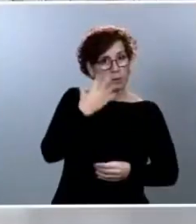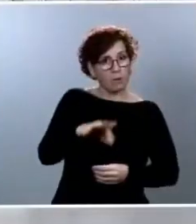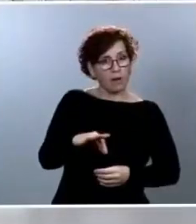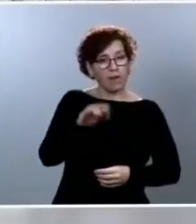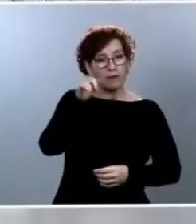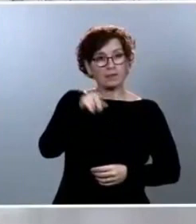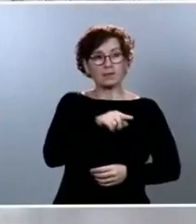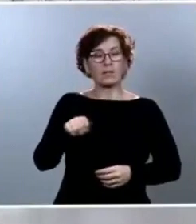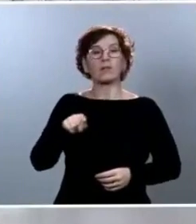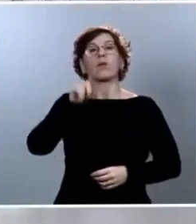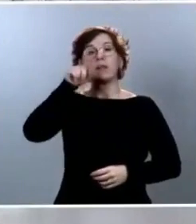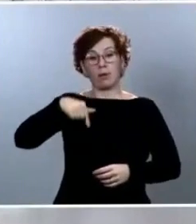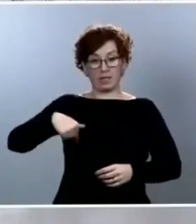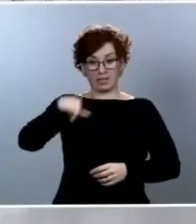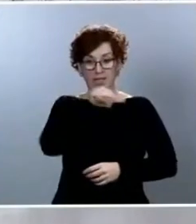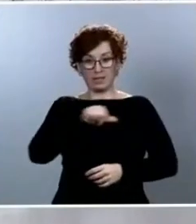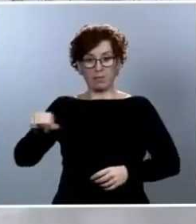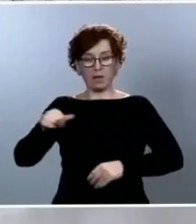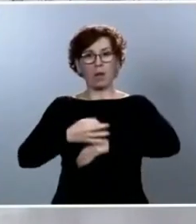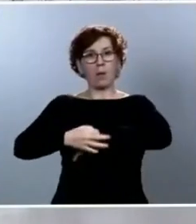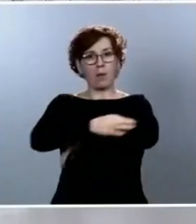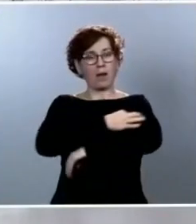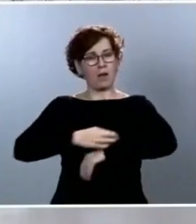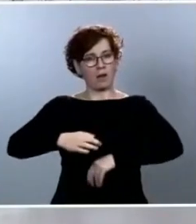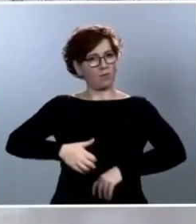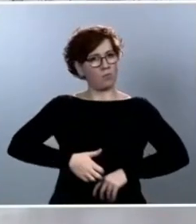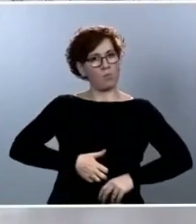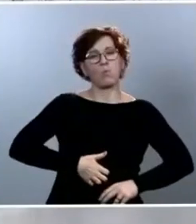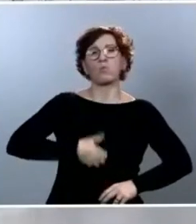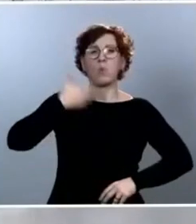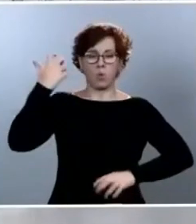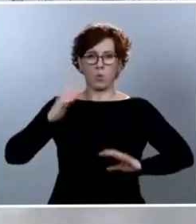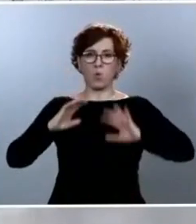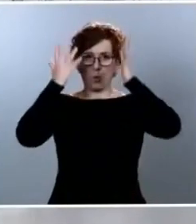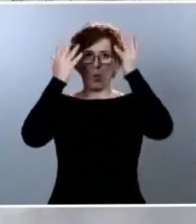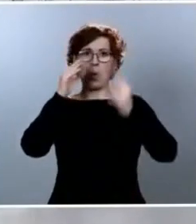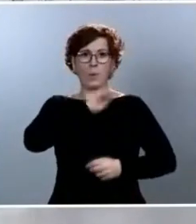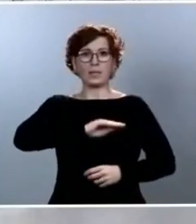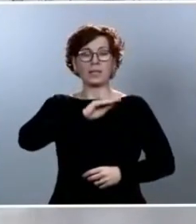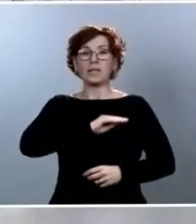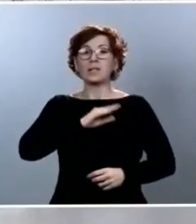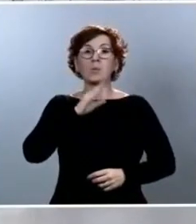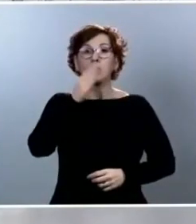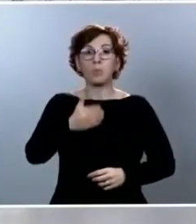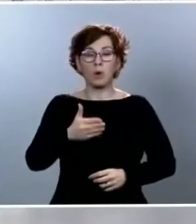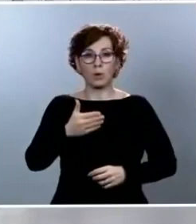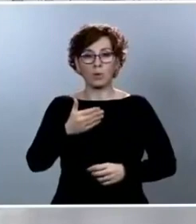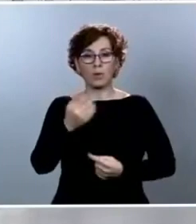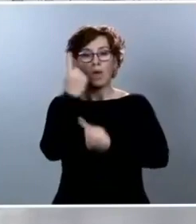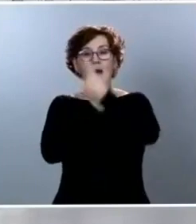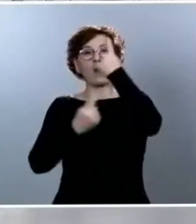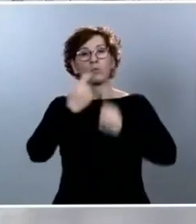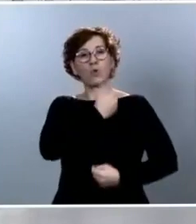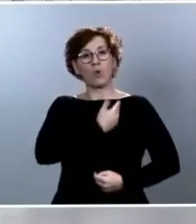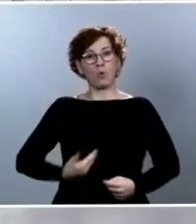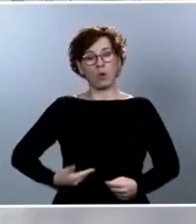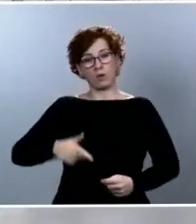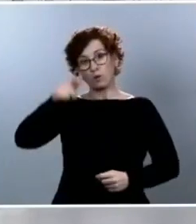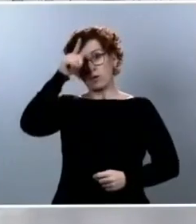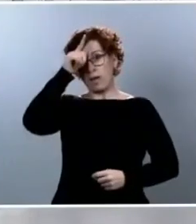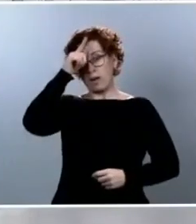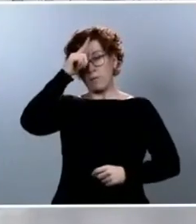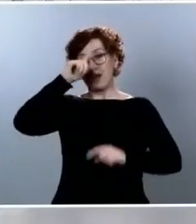indignación en Baleares, también, a raíz de las presiones que están efectuando propietarios alemanes con segunda residencia en